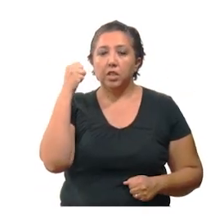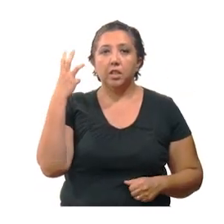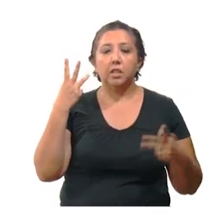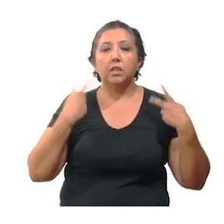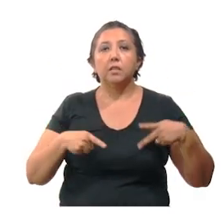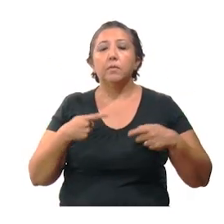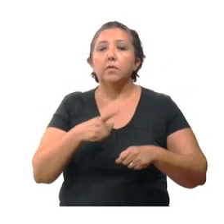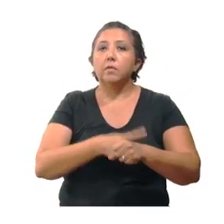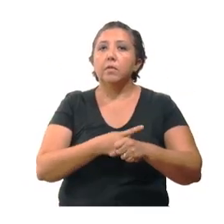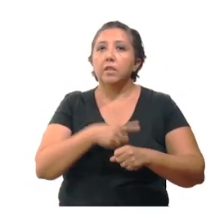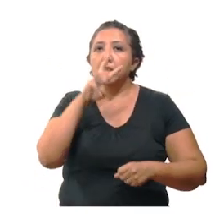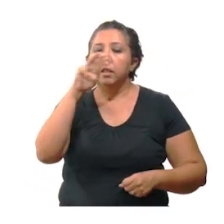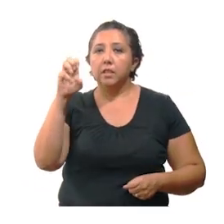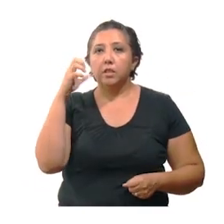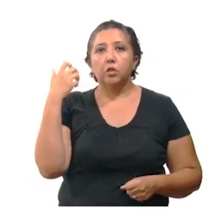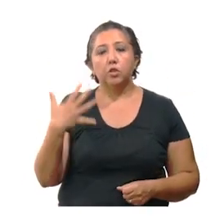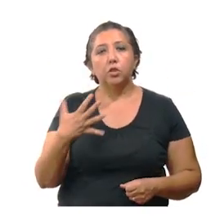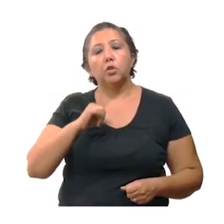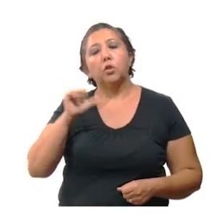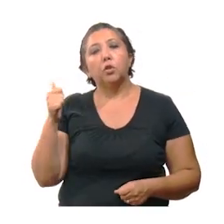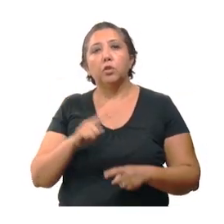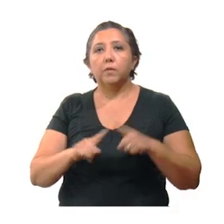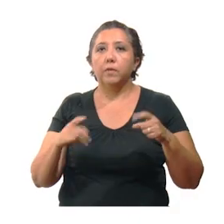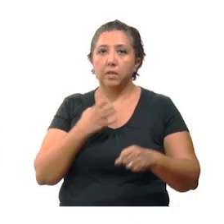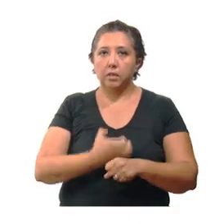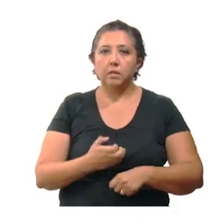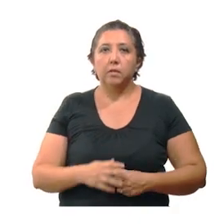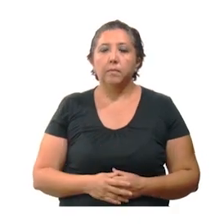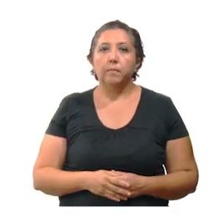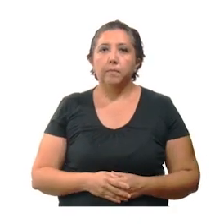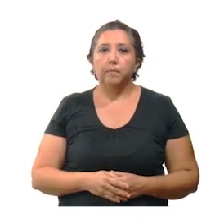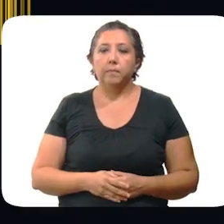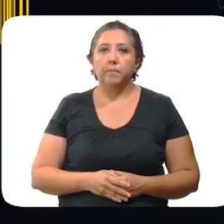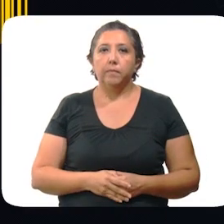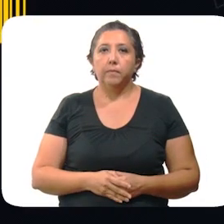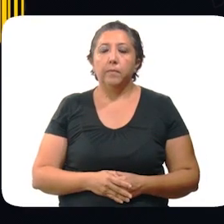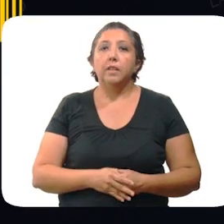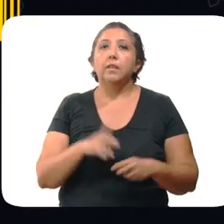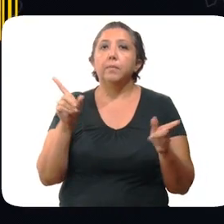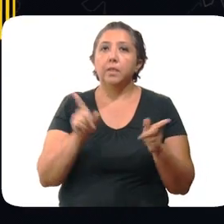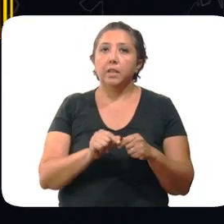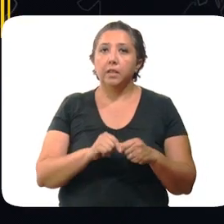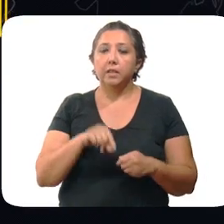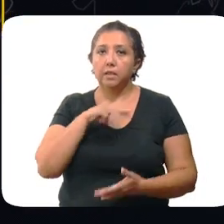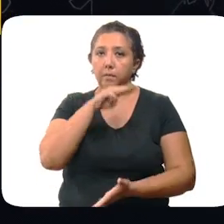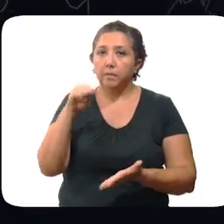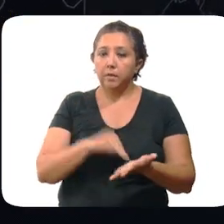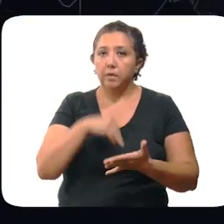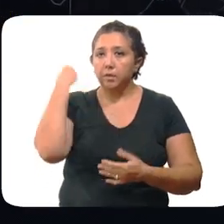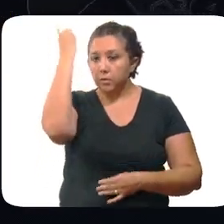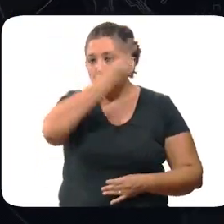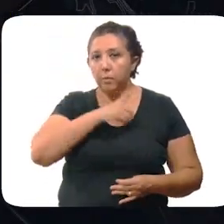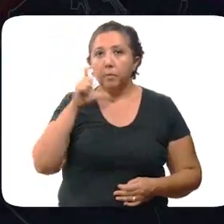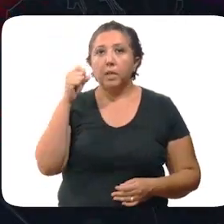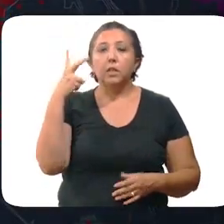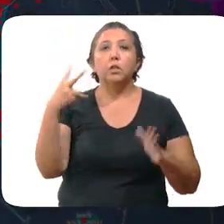,463 casos positivos, 305 son de otro país u otro estado. Específicamente en Mérida se han